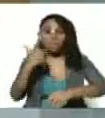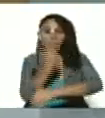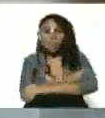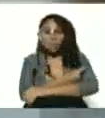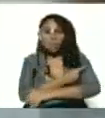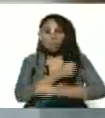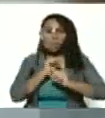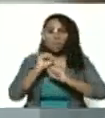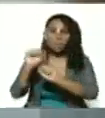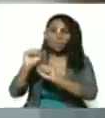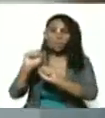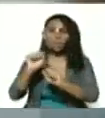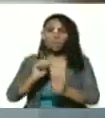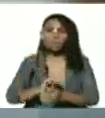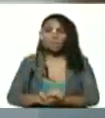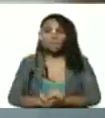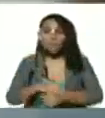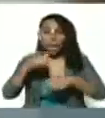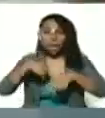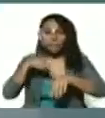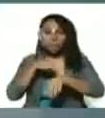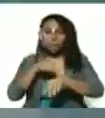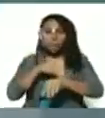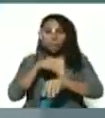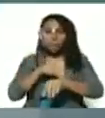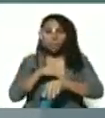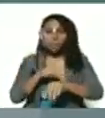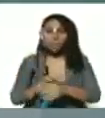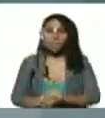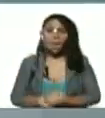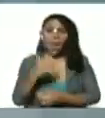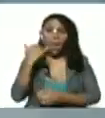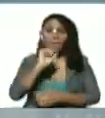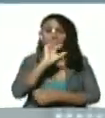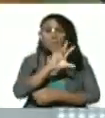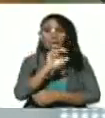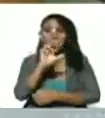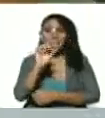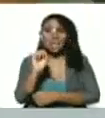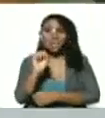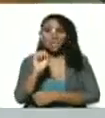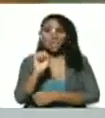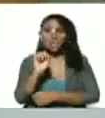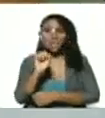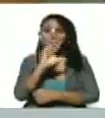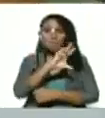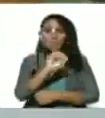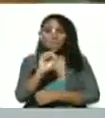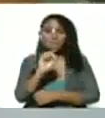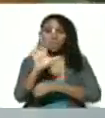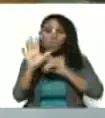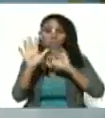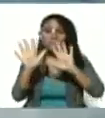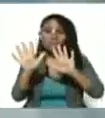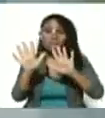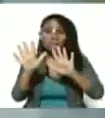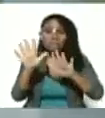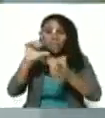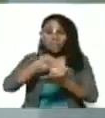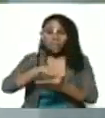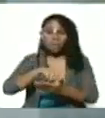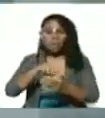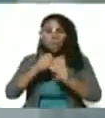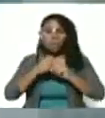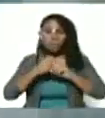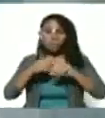en estos momentos tenemos trescientos diez centros masivos de vacunación